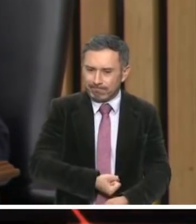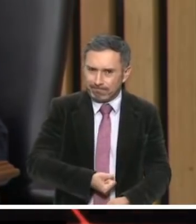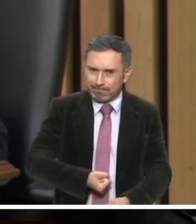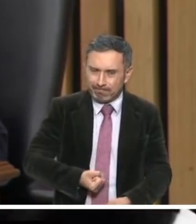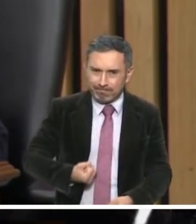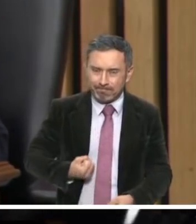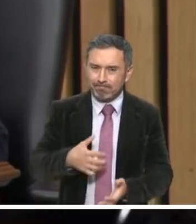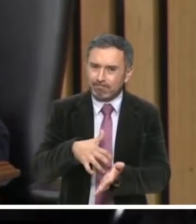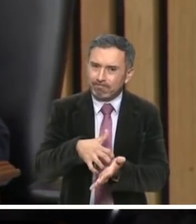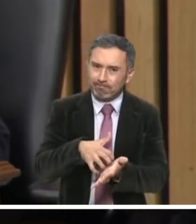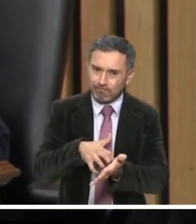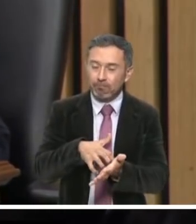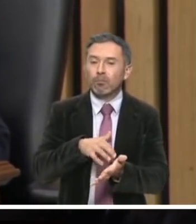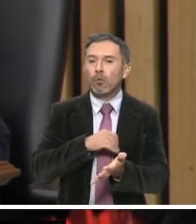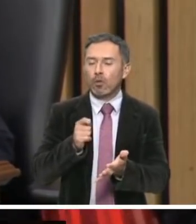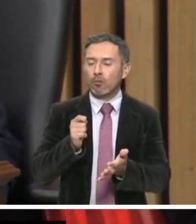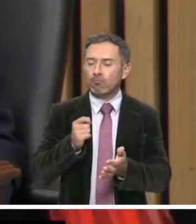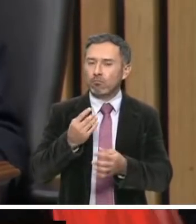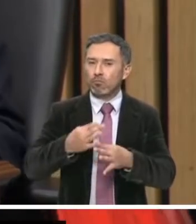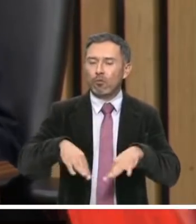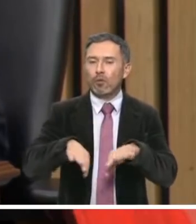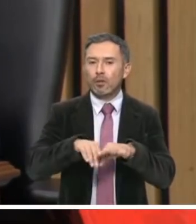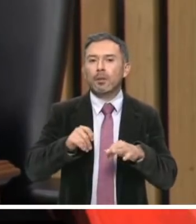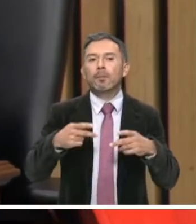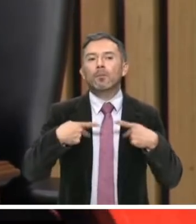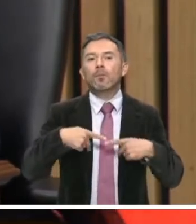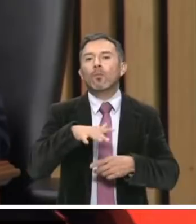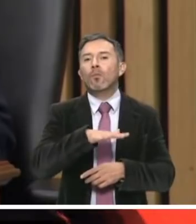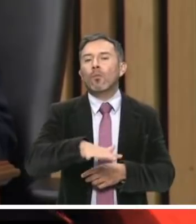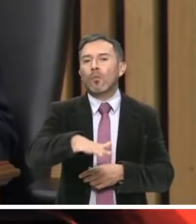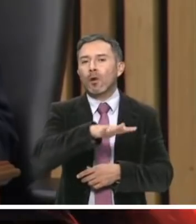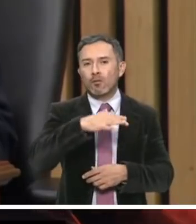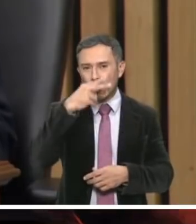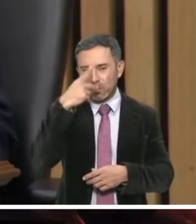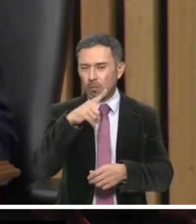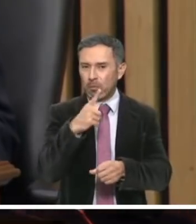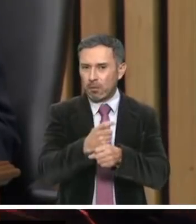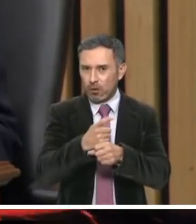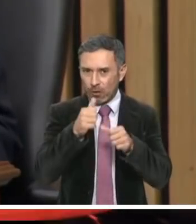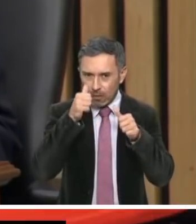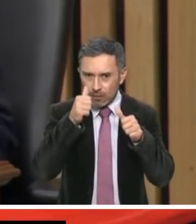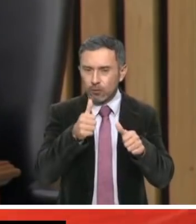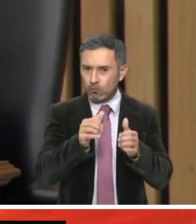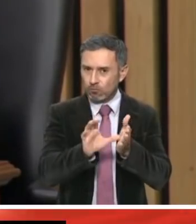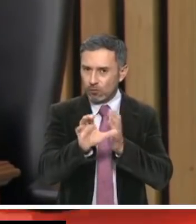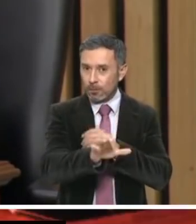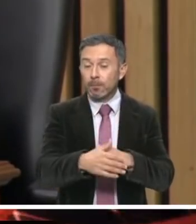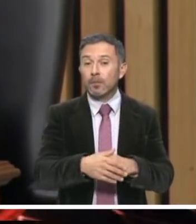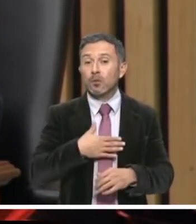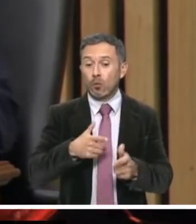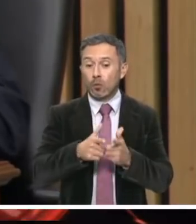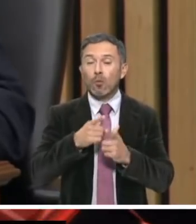y privilegiar el bienestar del pueblo. En Morena eso hicimos